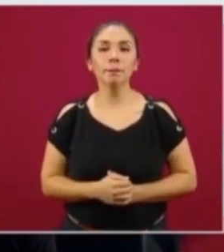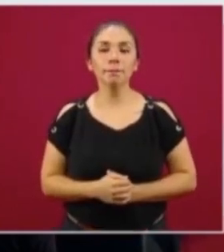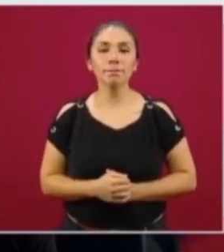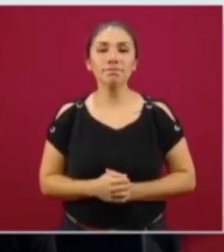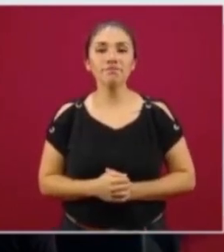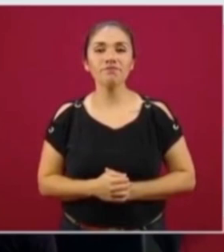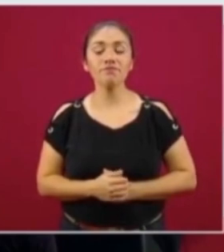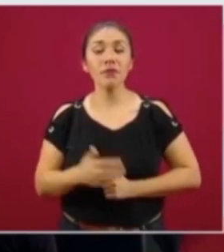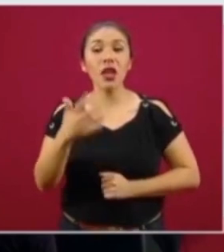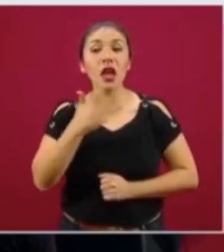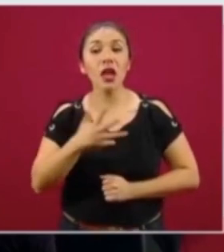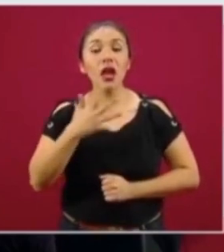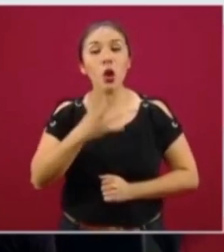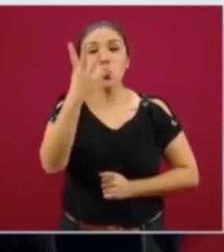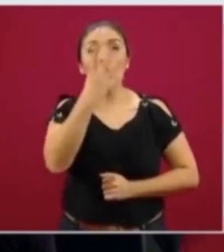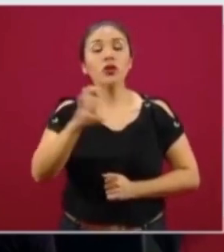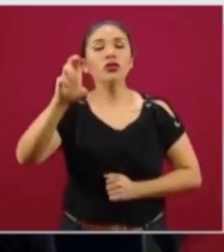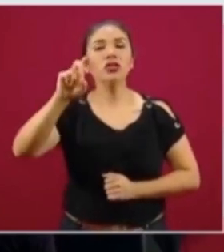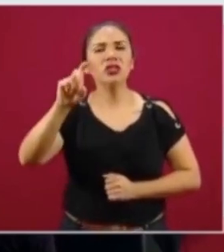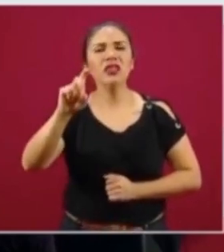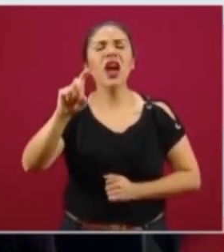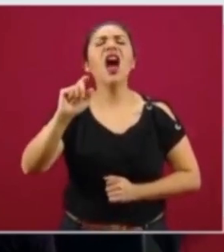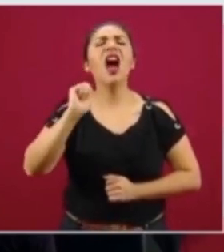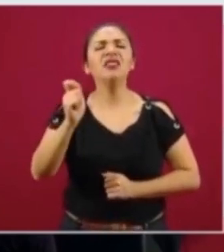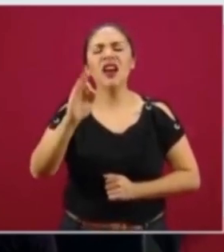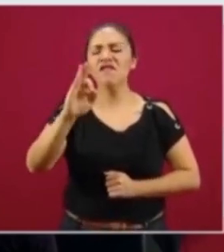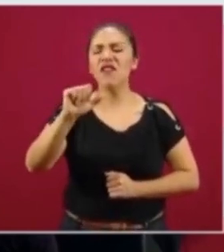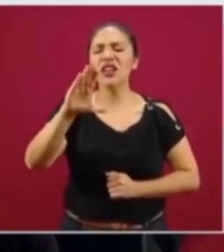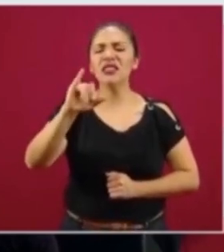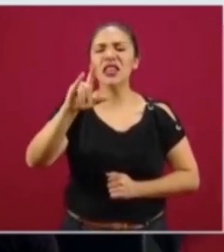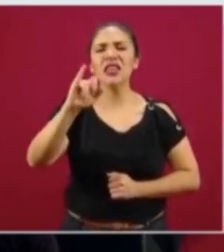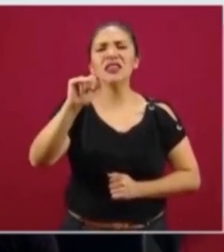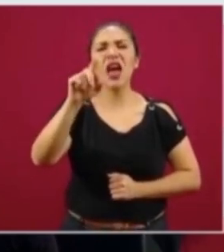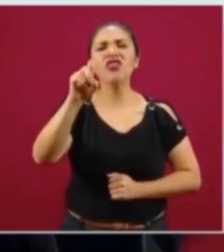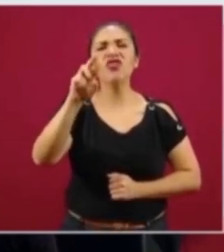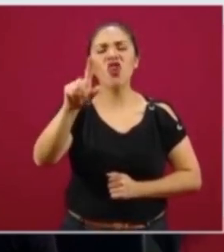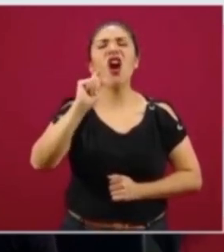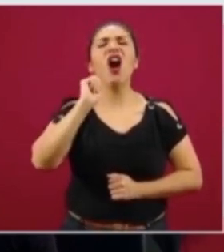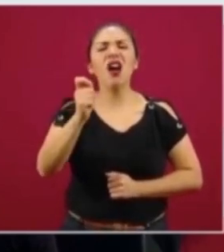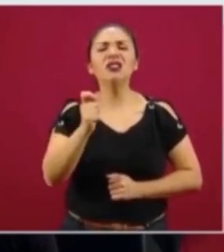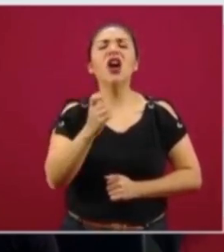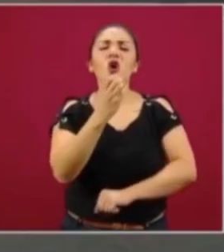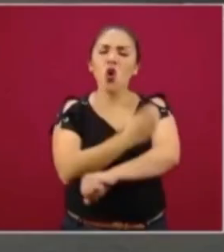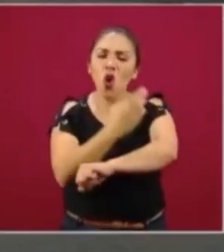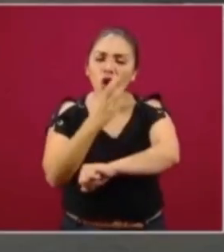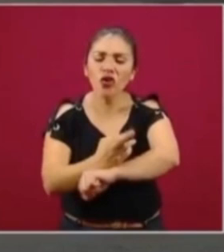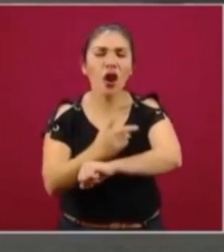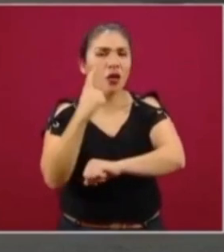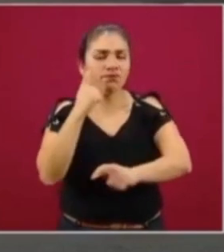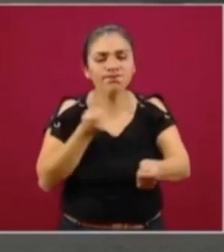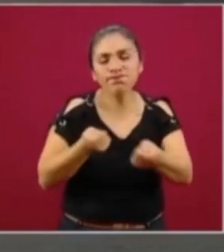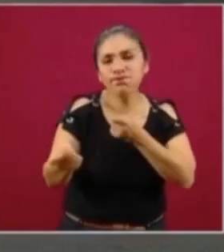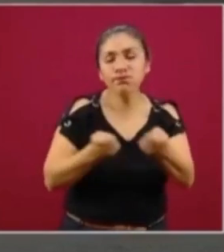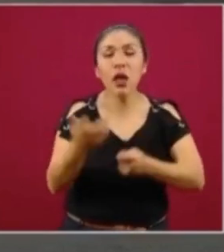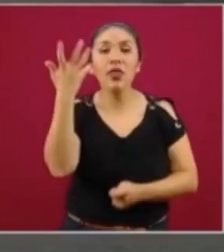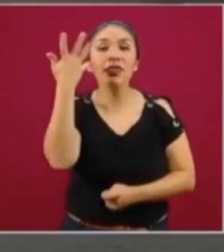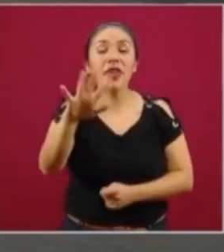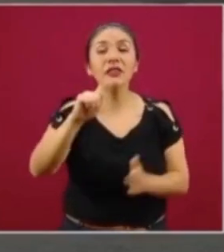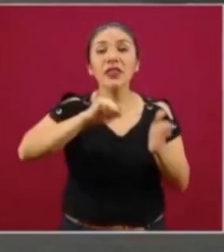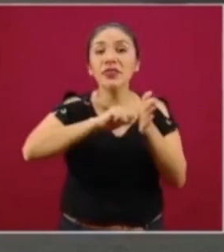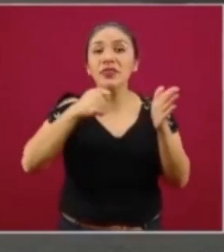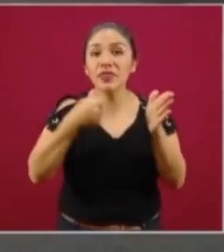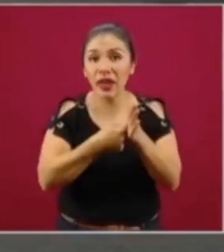Tenemos 430 facilitadores, que ellos a su vez acompañan y coordinan a 10 técnicos, a